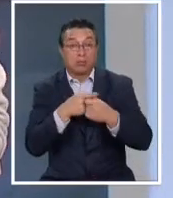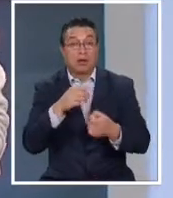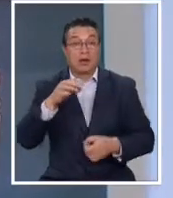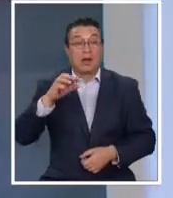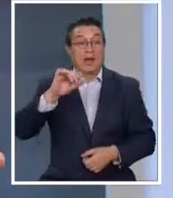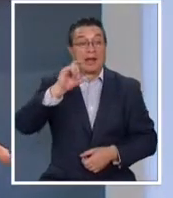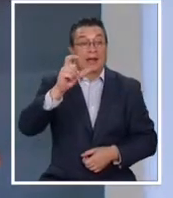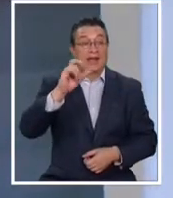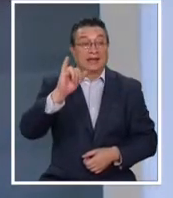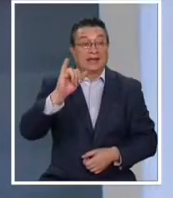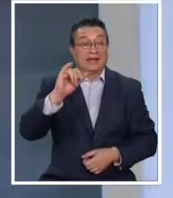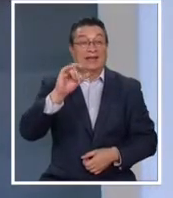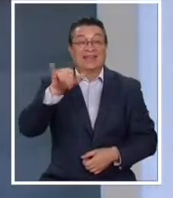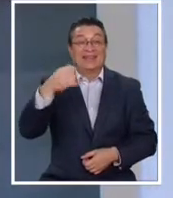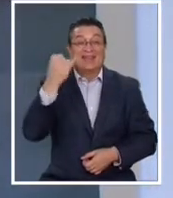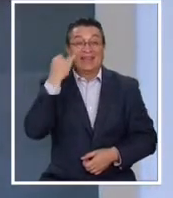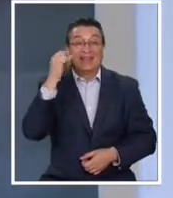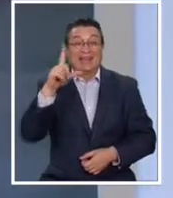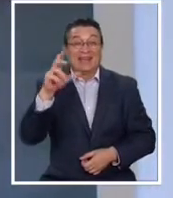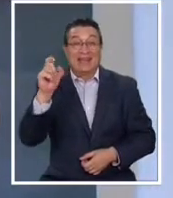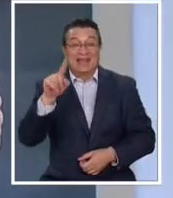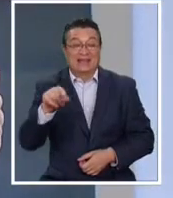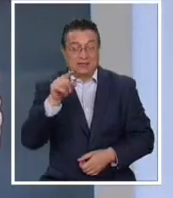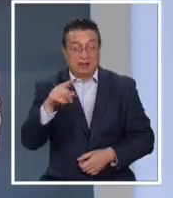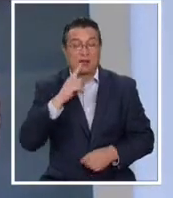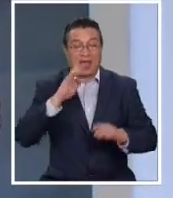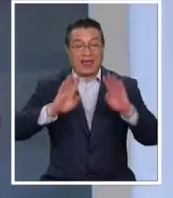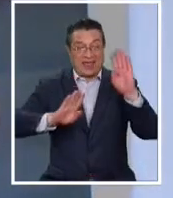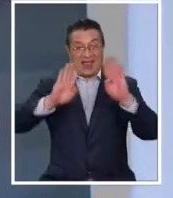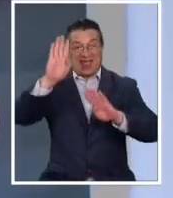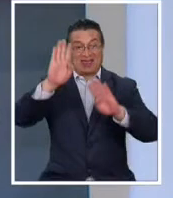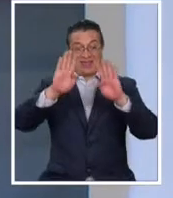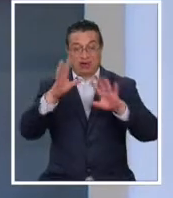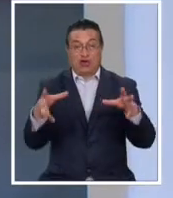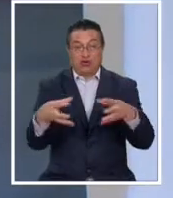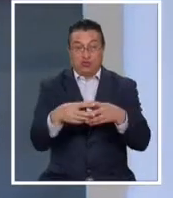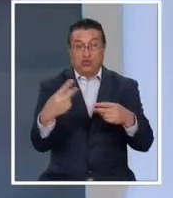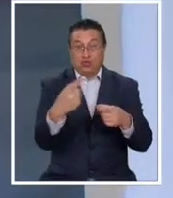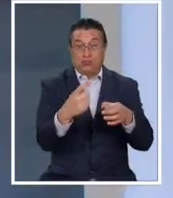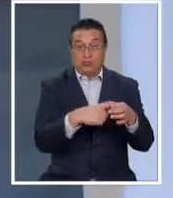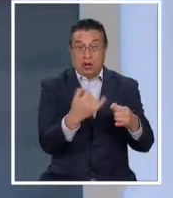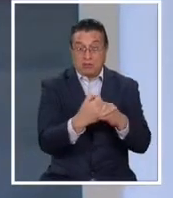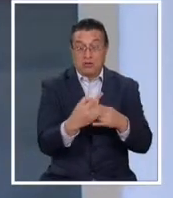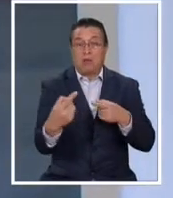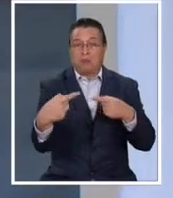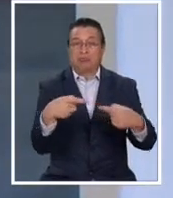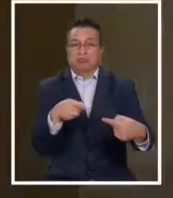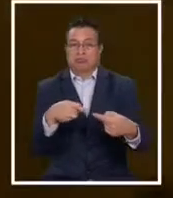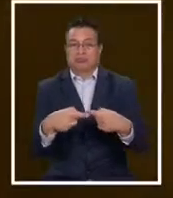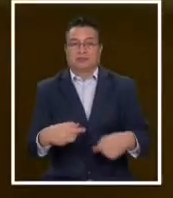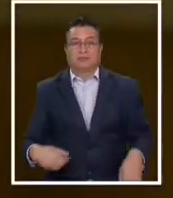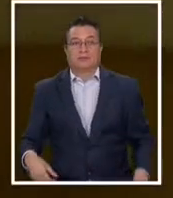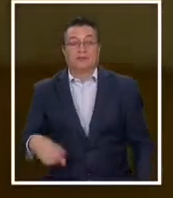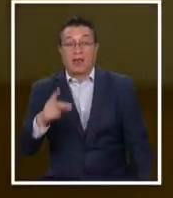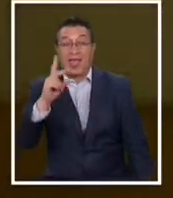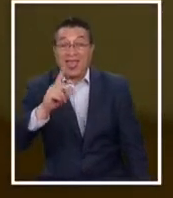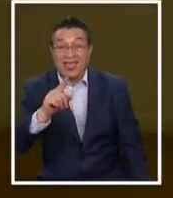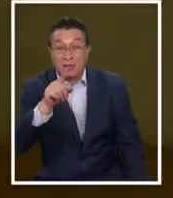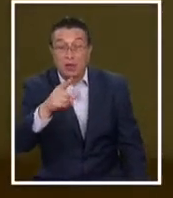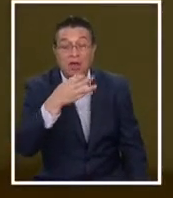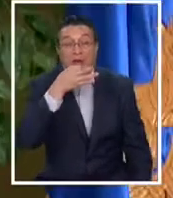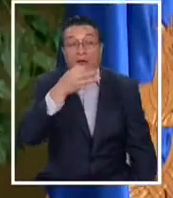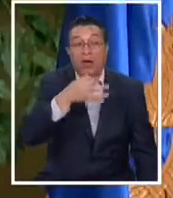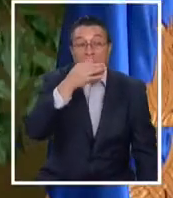provocaron nuevas críticas, esta vez de candidatos presidenciales de su propio sector. La diputada Giles hace